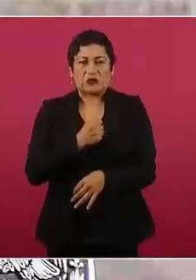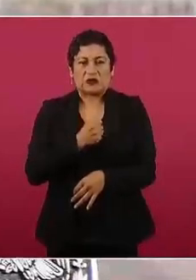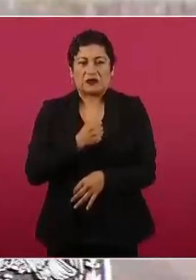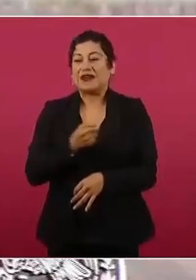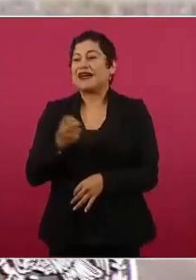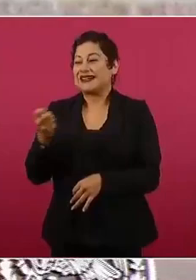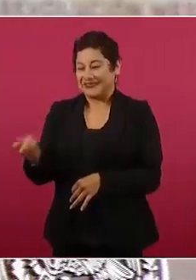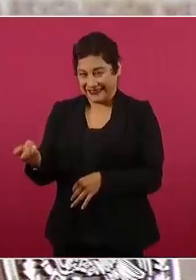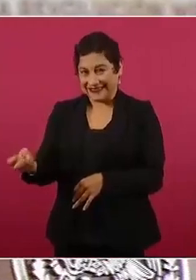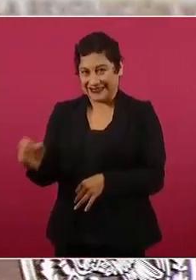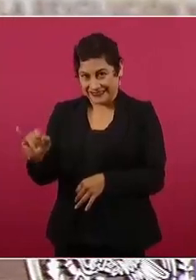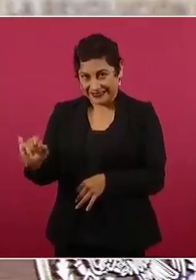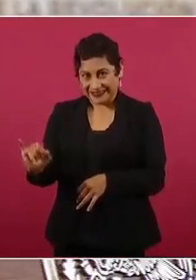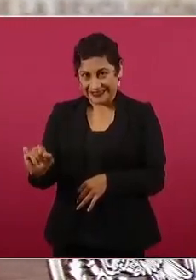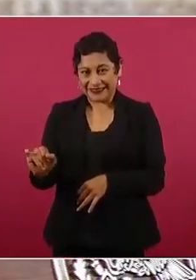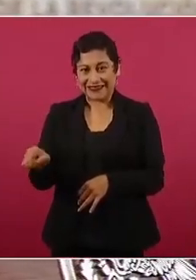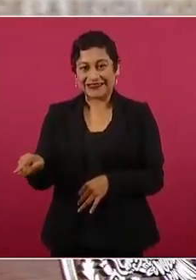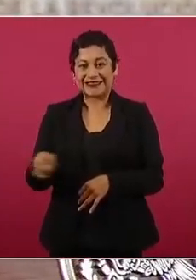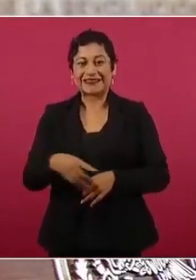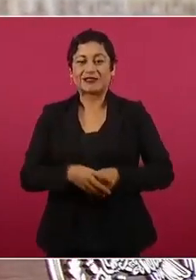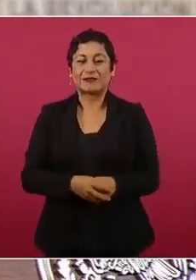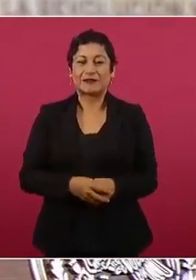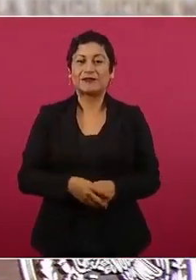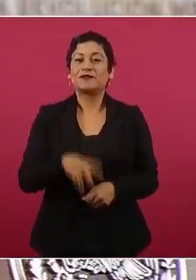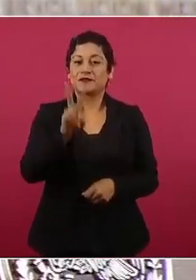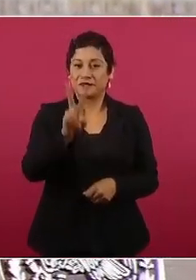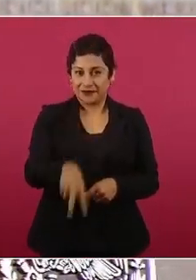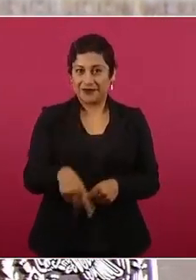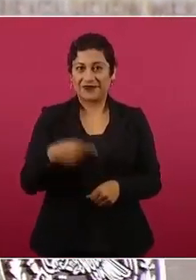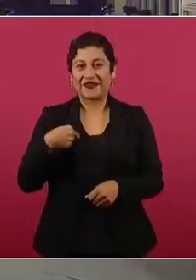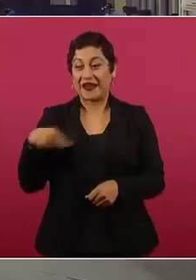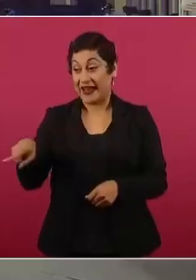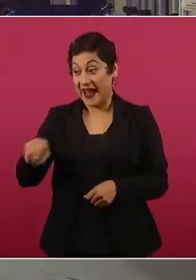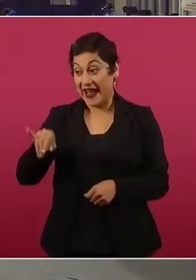un funcionario. A mí me ayuda mucho Jesús,